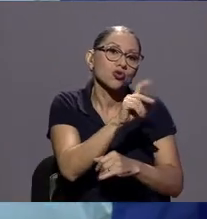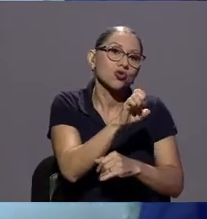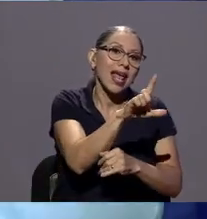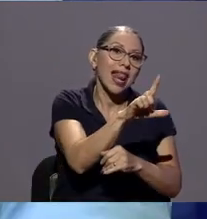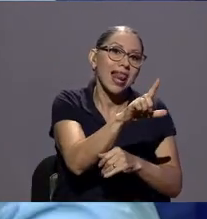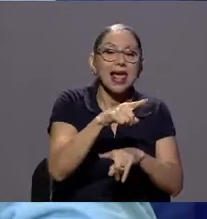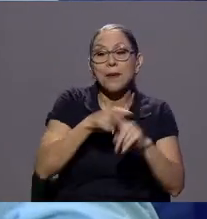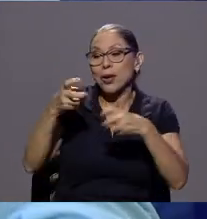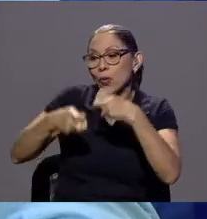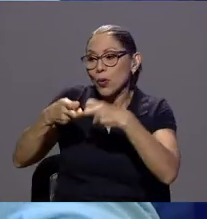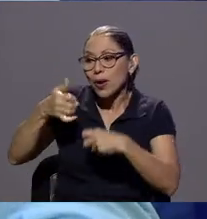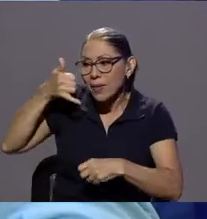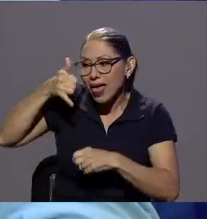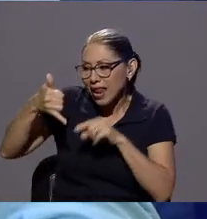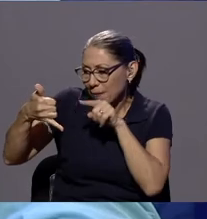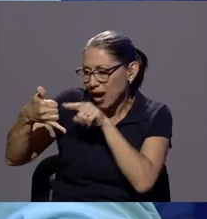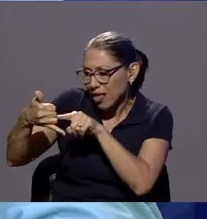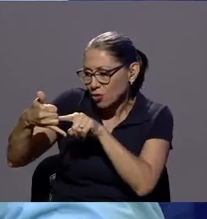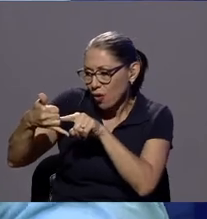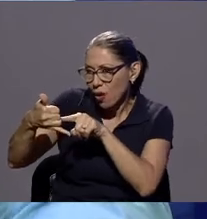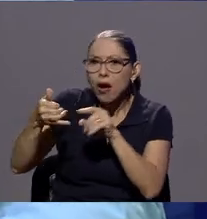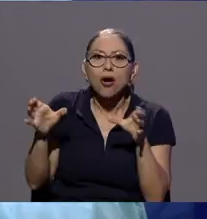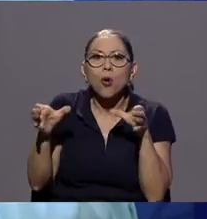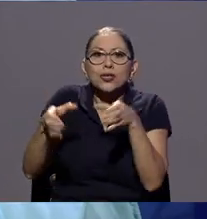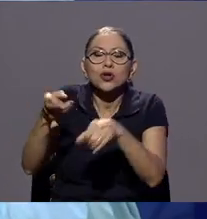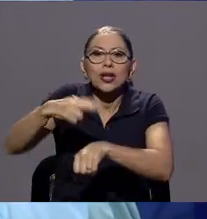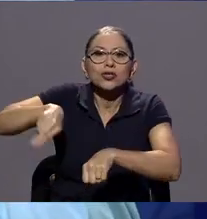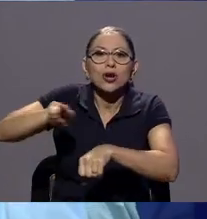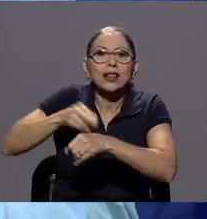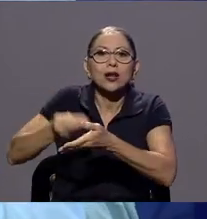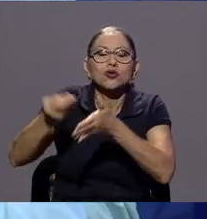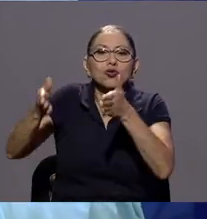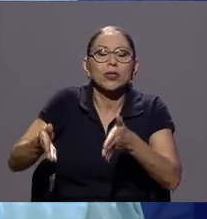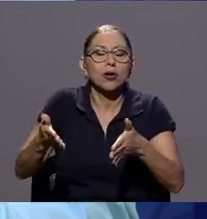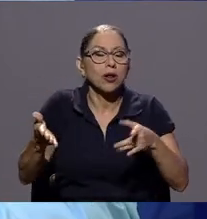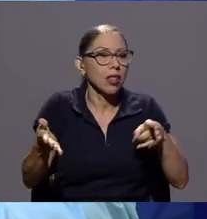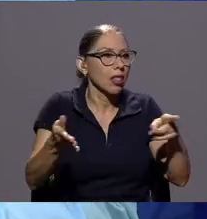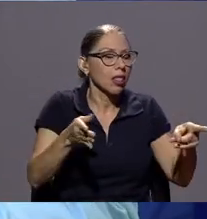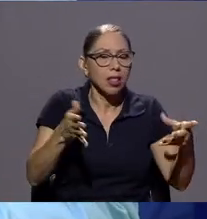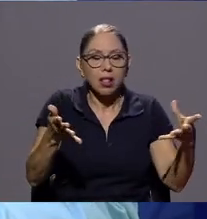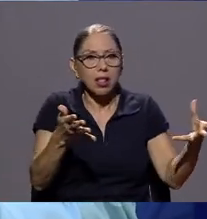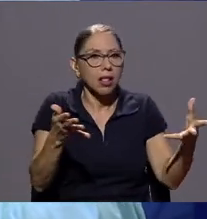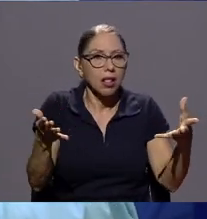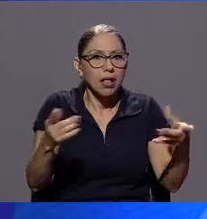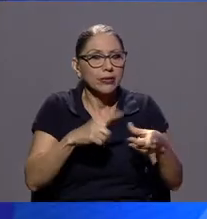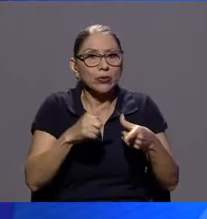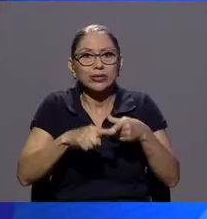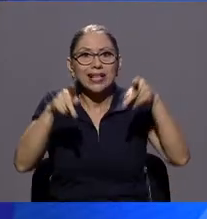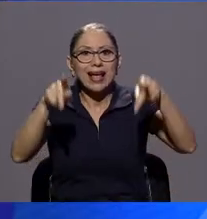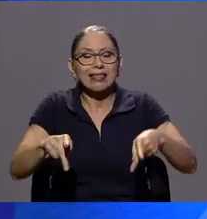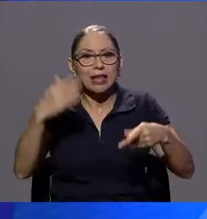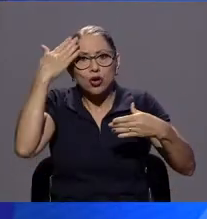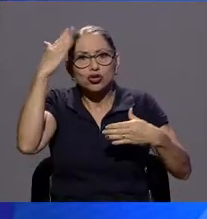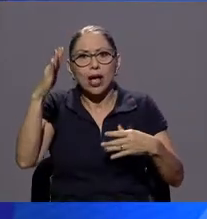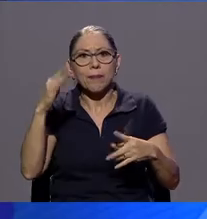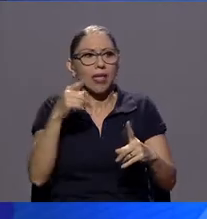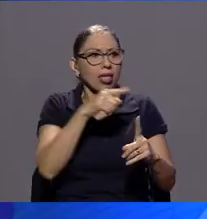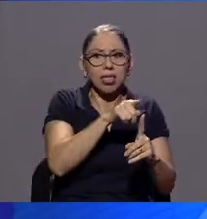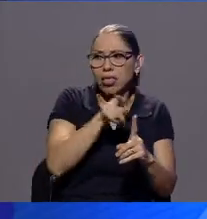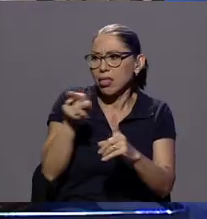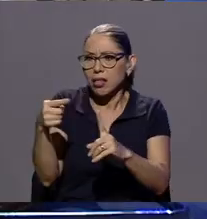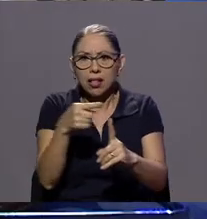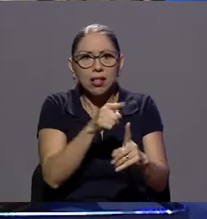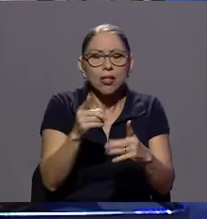tramitar la denuncia ante la Comisión Nacional del Consumidor obviamente eso hace que la gente entre en acción no sepa no sepa a dónde